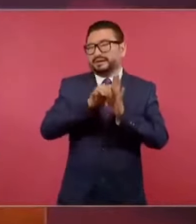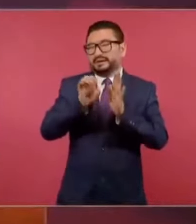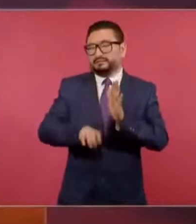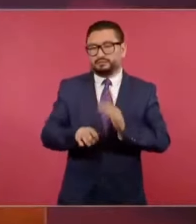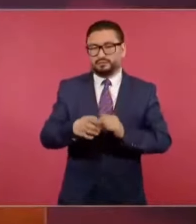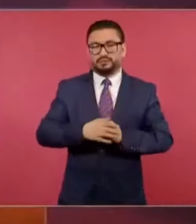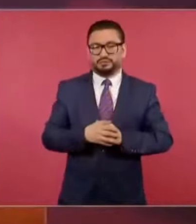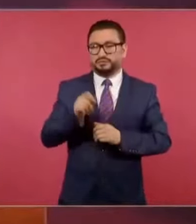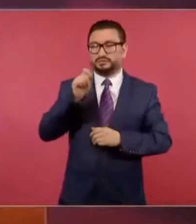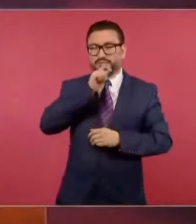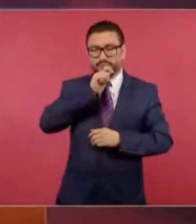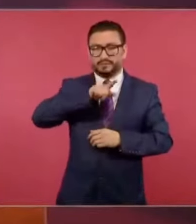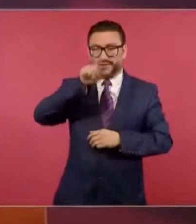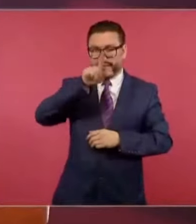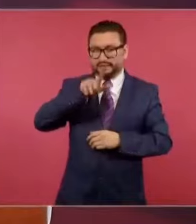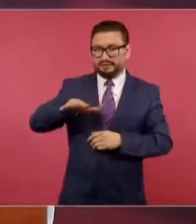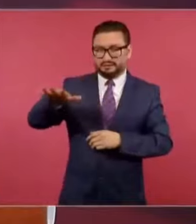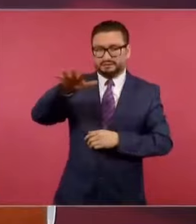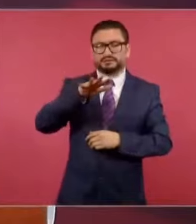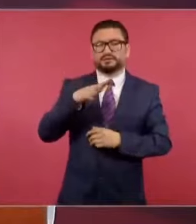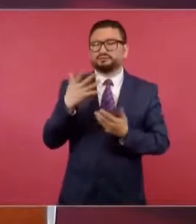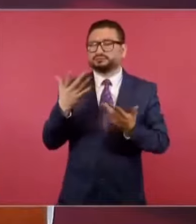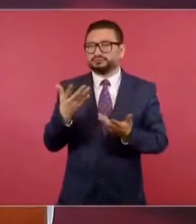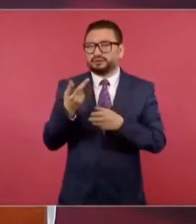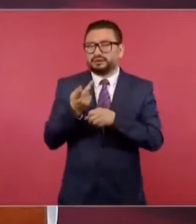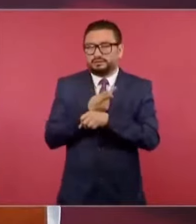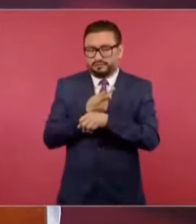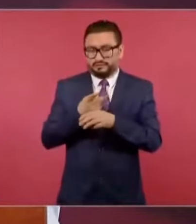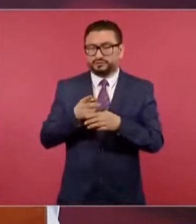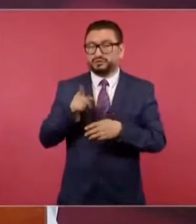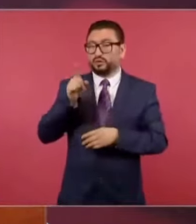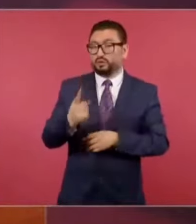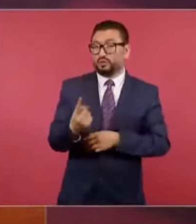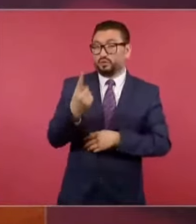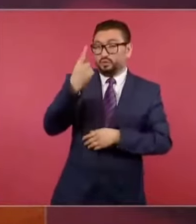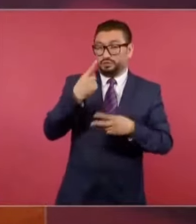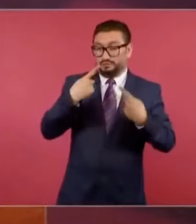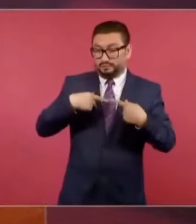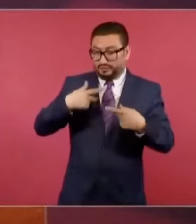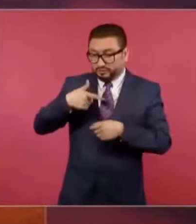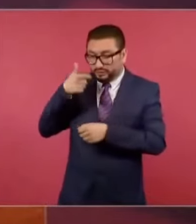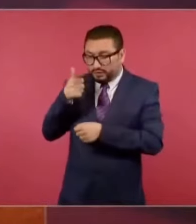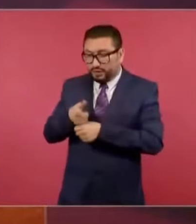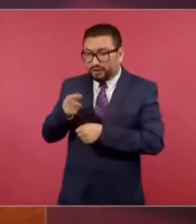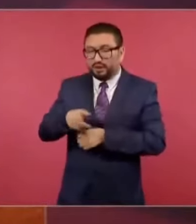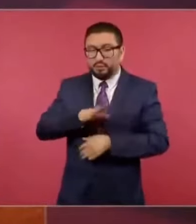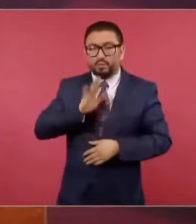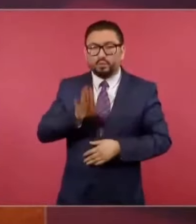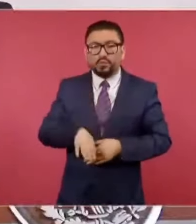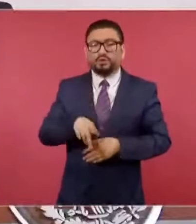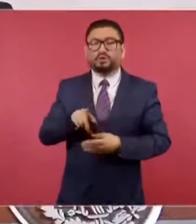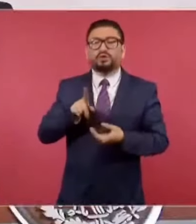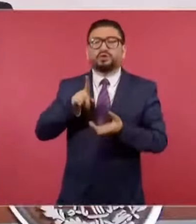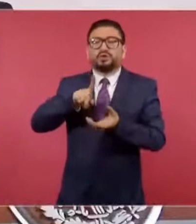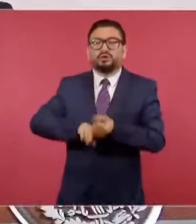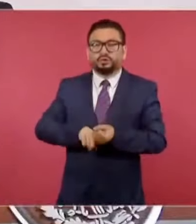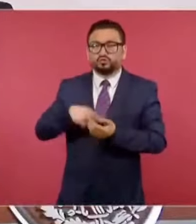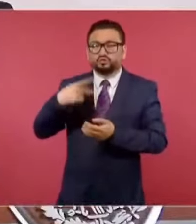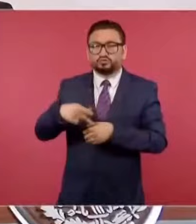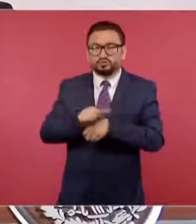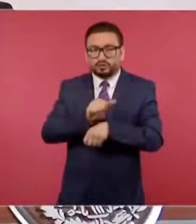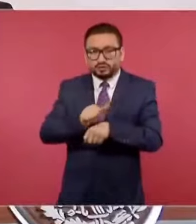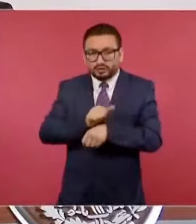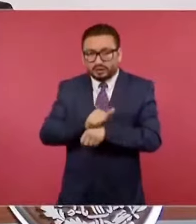en Jalisco, donde una persona fue encontrada sin vida en un vehículo, nosotros lo